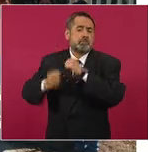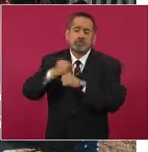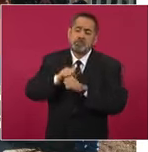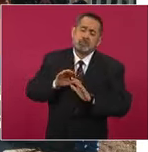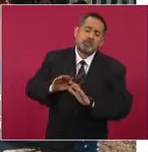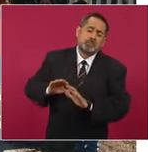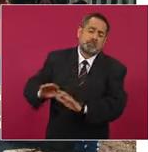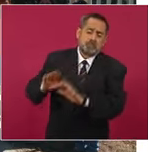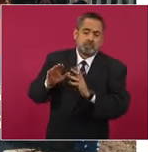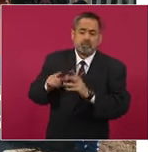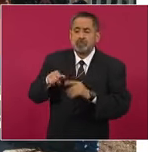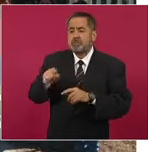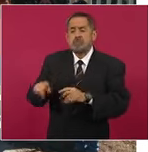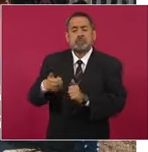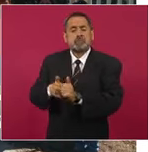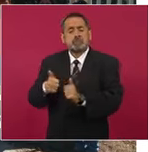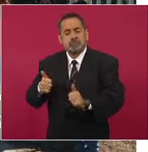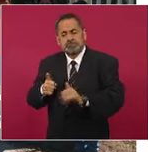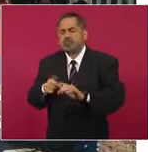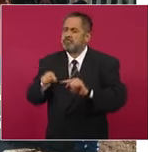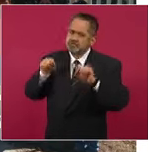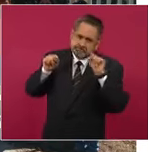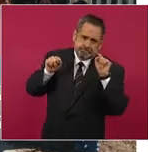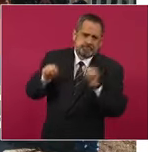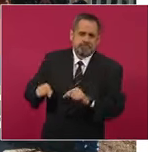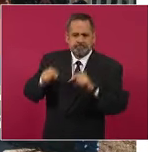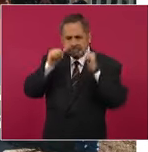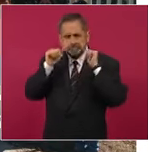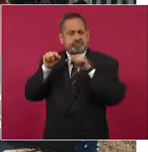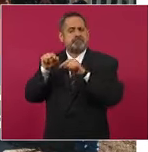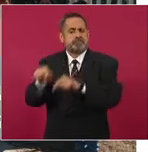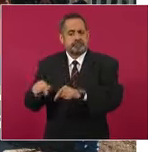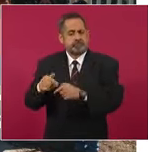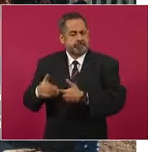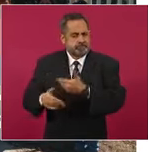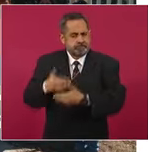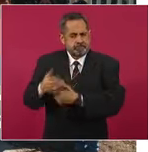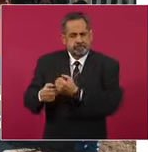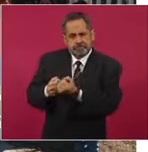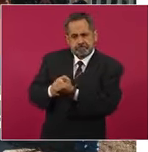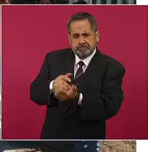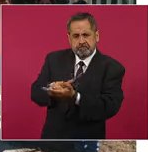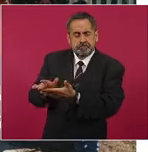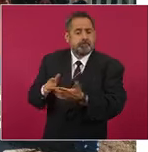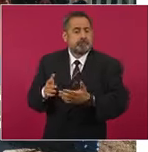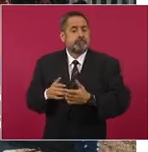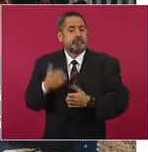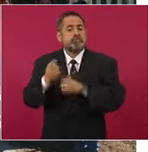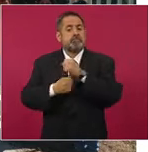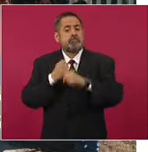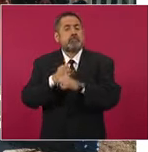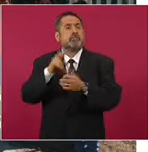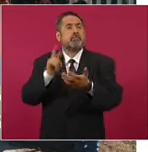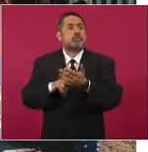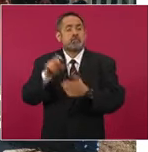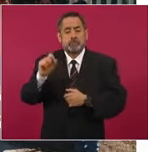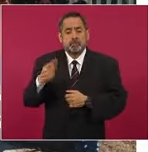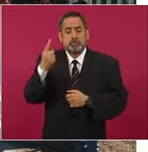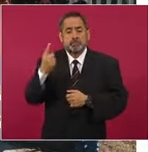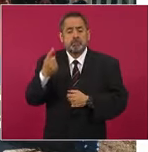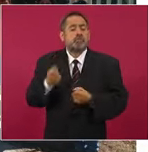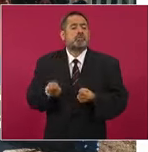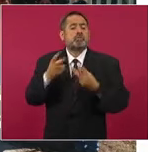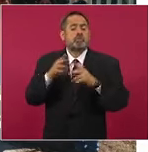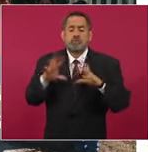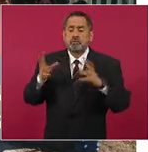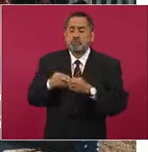acumulando altos grados de rezago y desarrollo social. Y de esta forma, durante el año 2021 alcanzaron